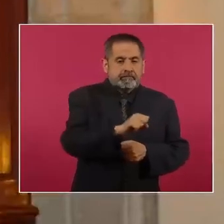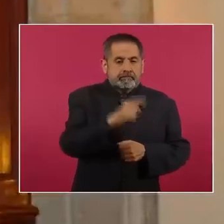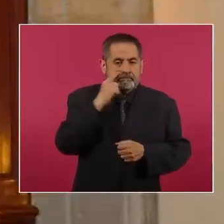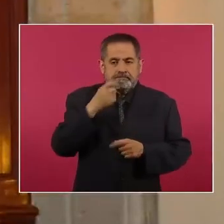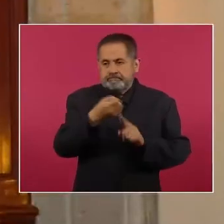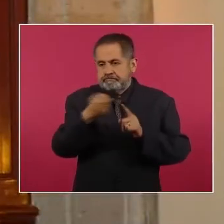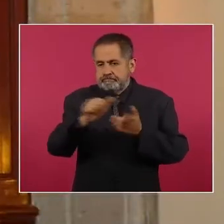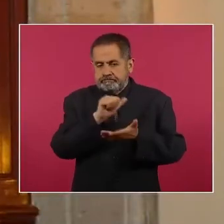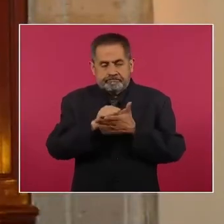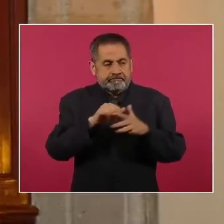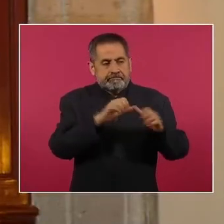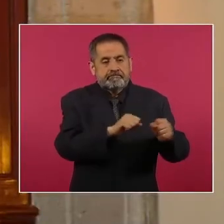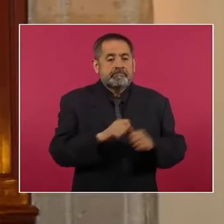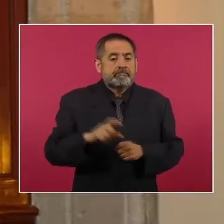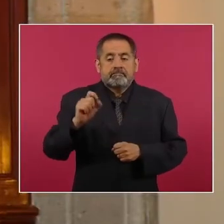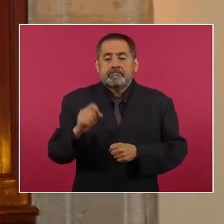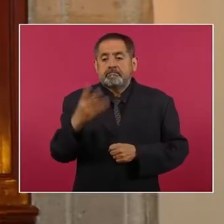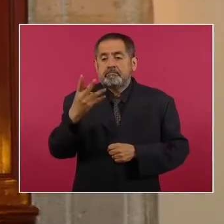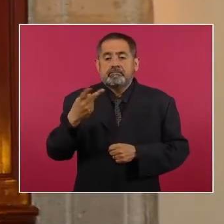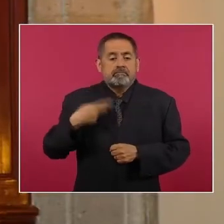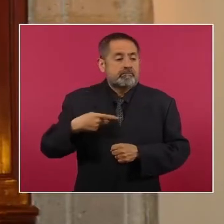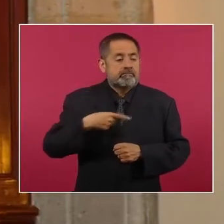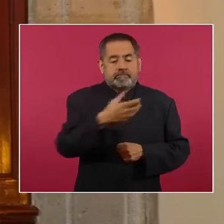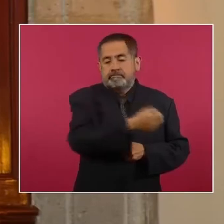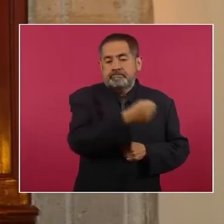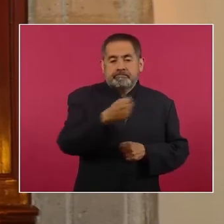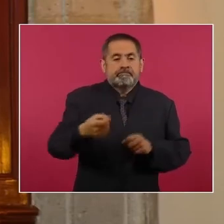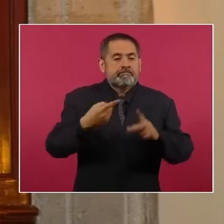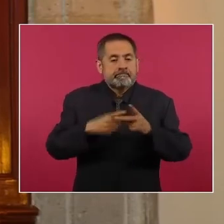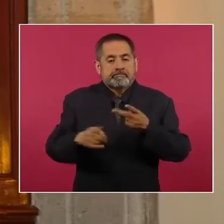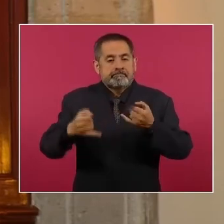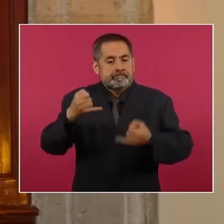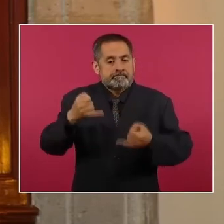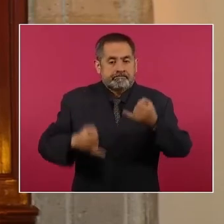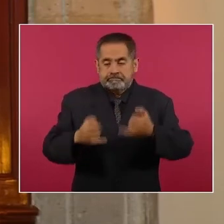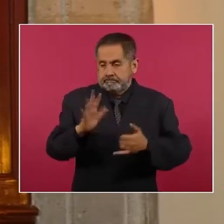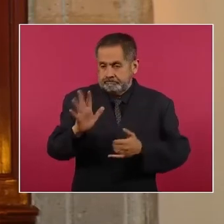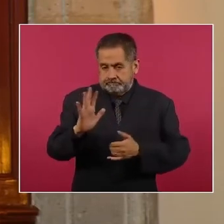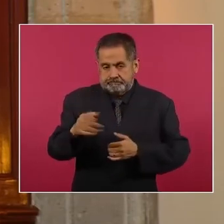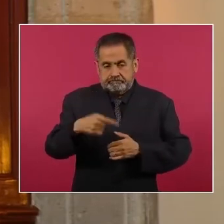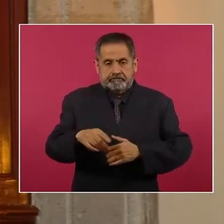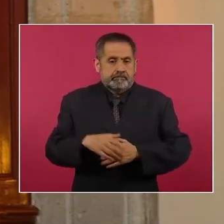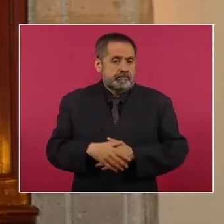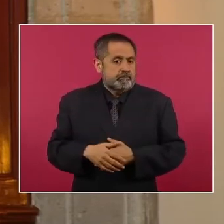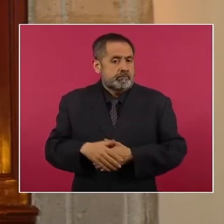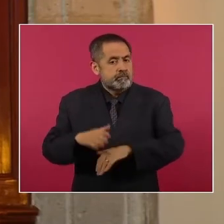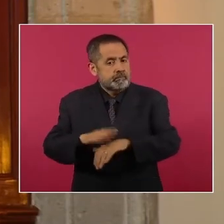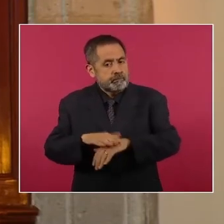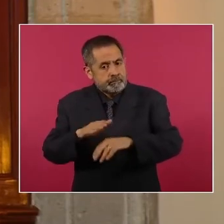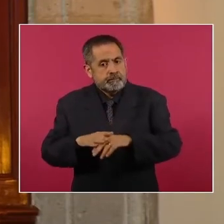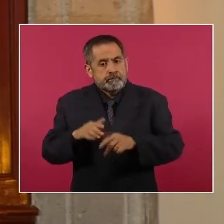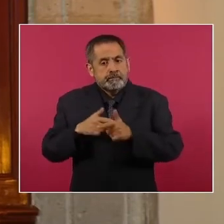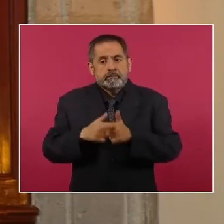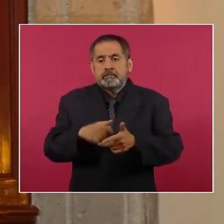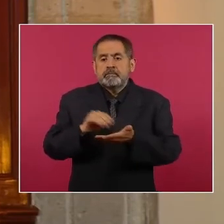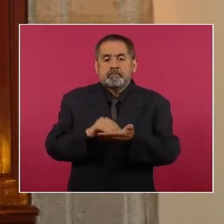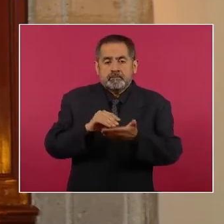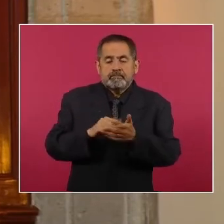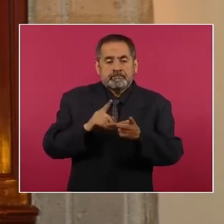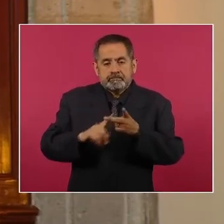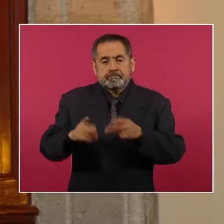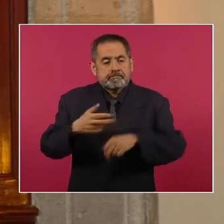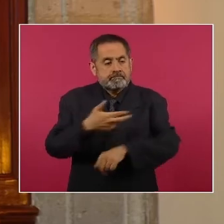aprehensión, 24 vinculados a proceso, siguen avanzando. Es importante señalarlo, los procesos penales,